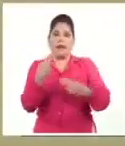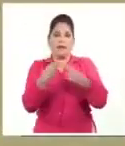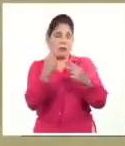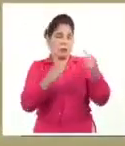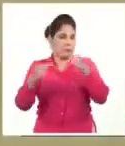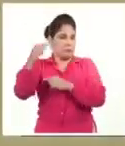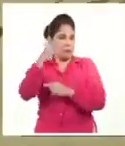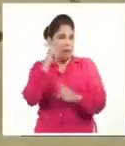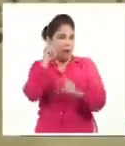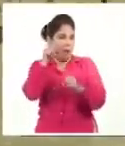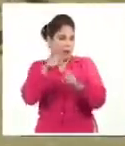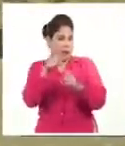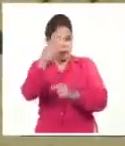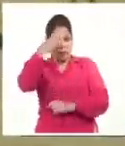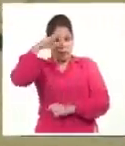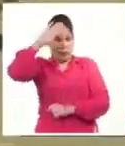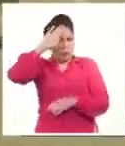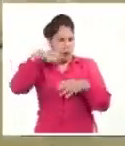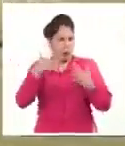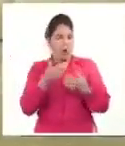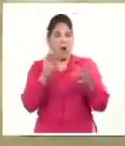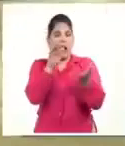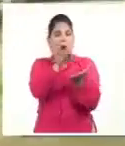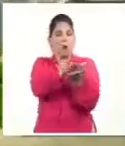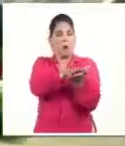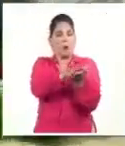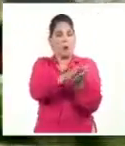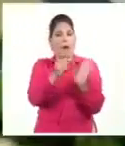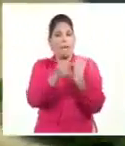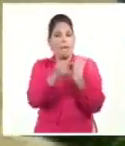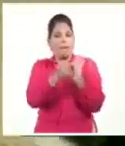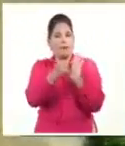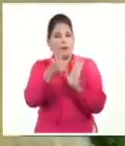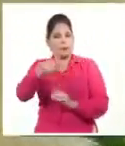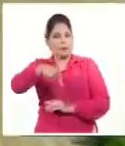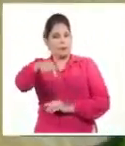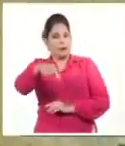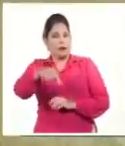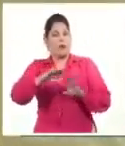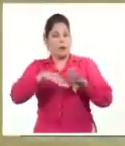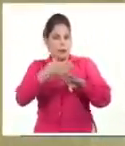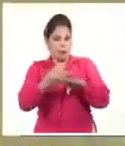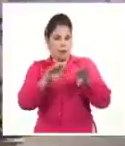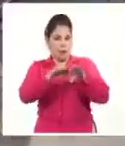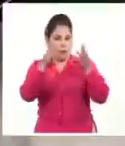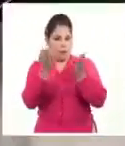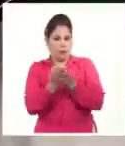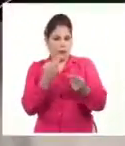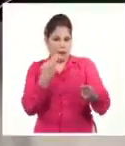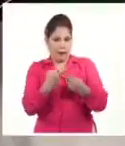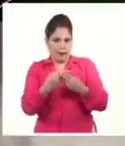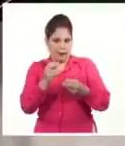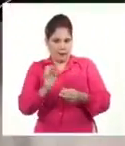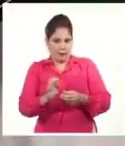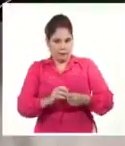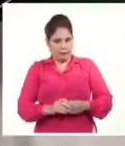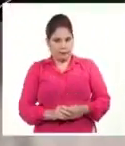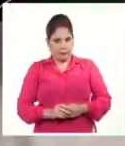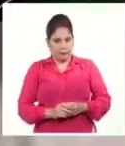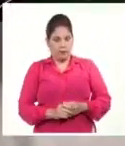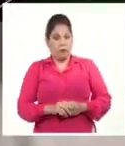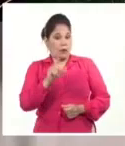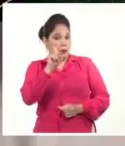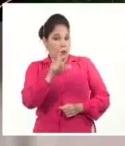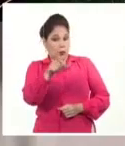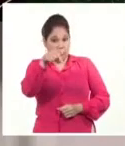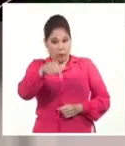objetivo de la delegación cubana es acumular puntos para el ranking centroamericano y del Caribe. Por último,